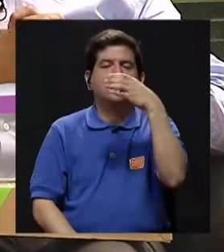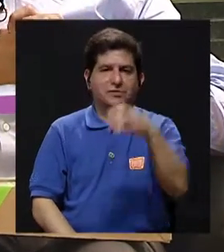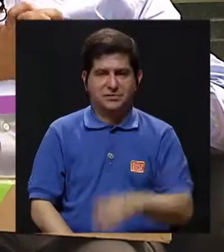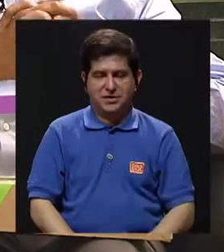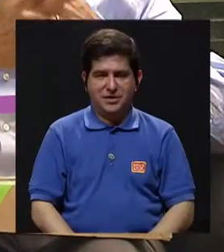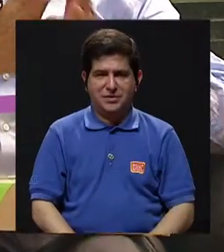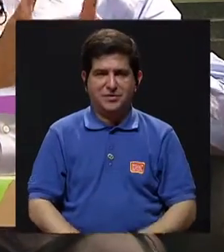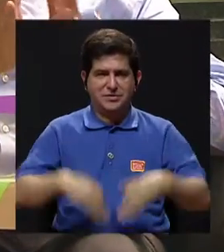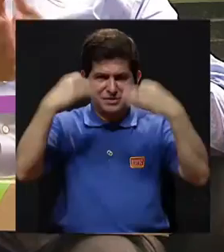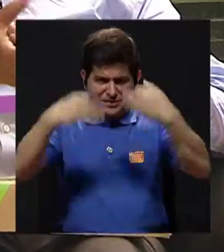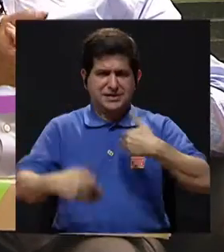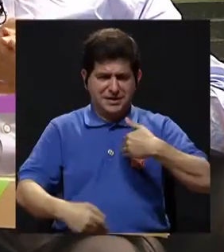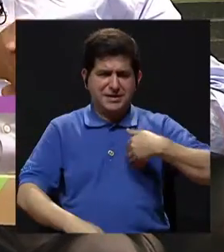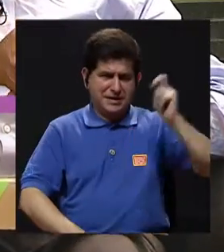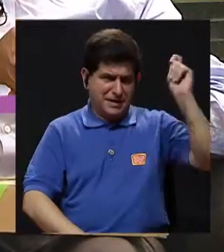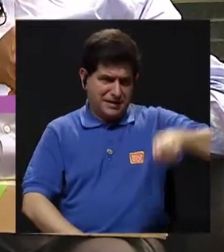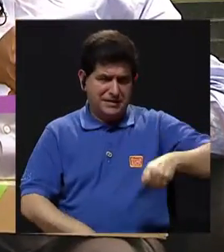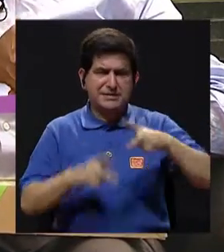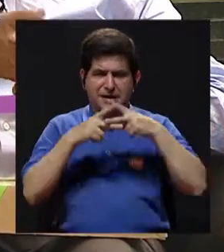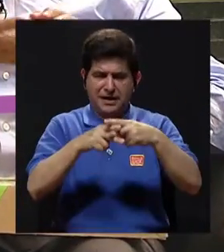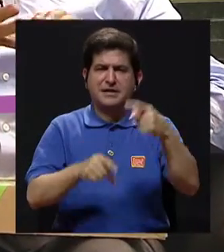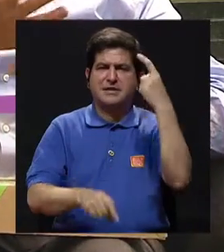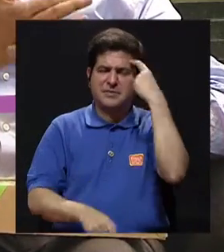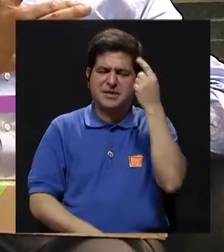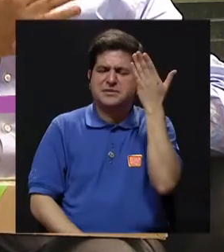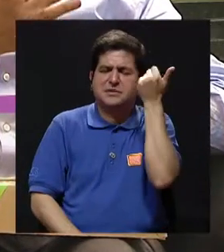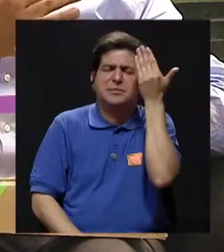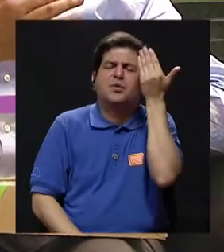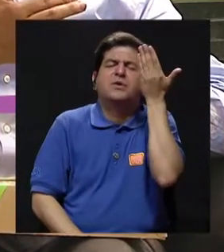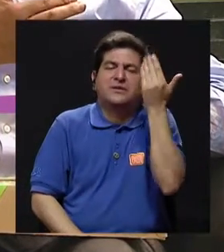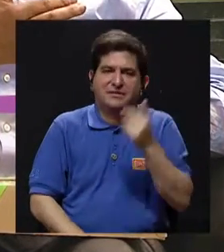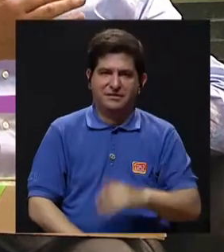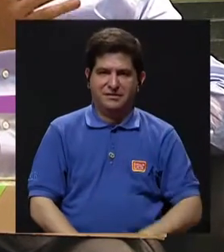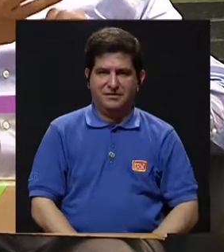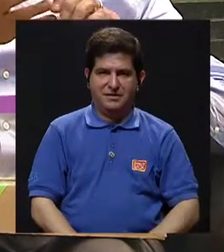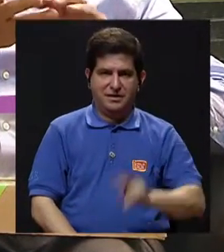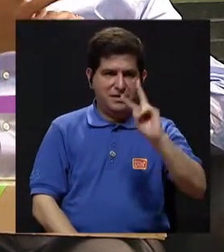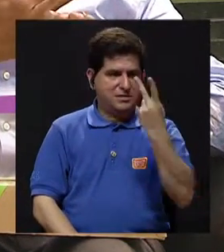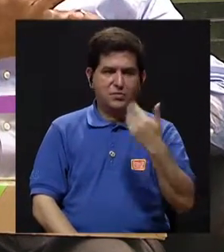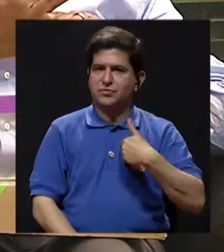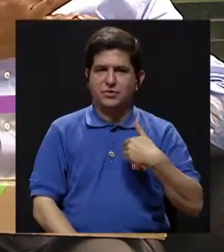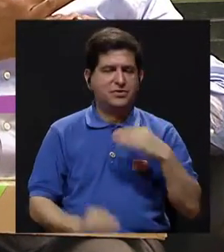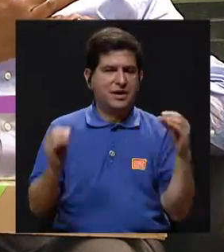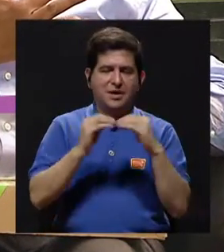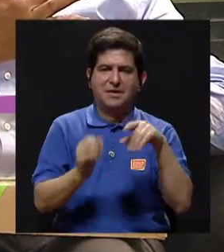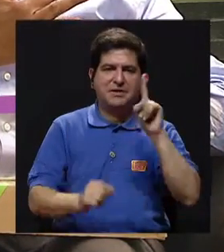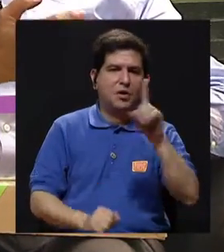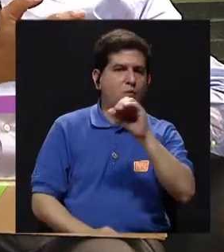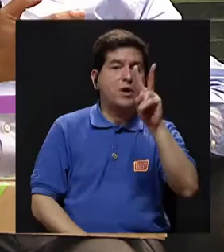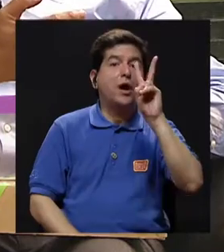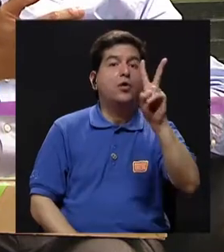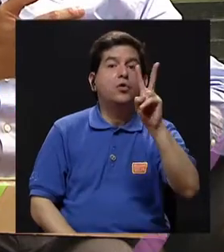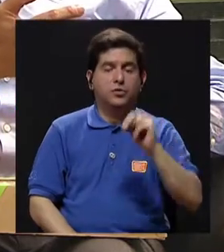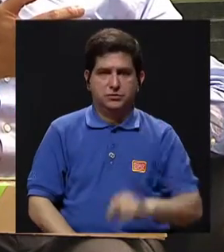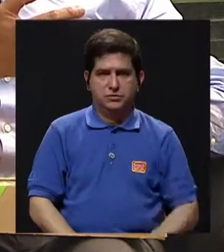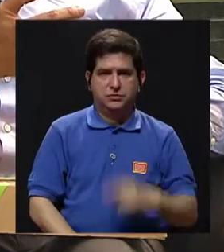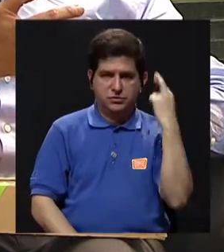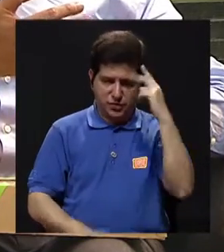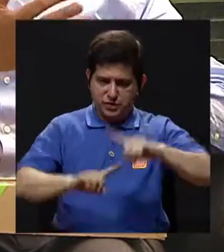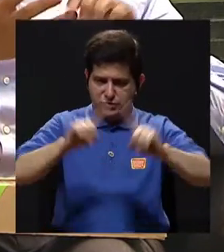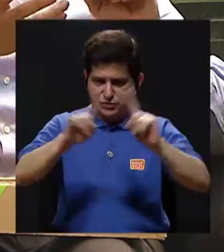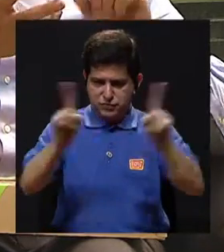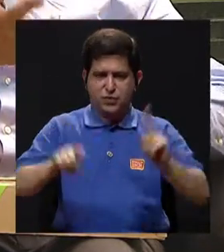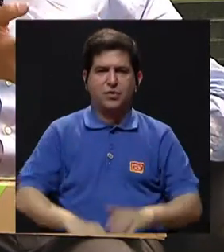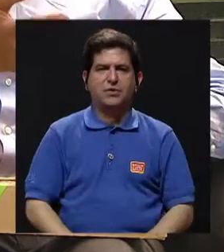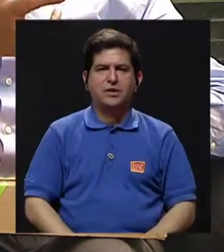consejo es, si decide tener tarjeta de crédito, piense para qué la va a usar. Segundo, no tenga más de una o dos tarjetas de crédito, por